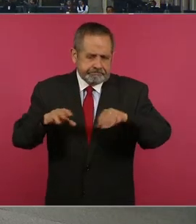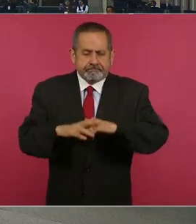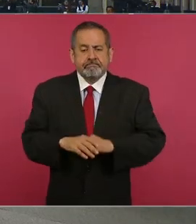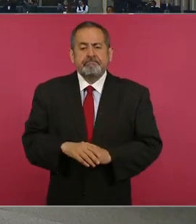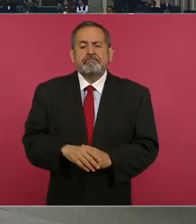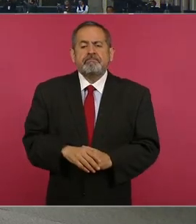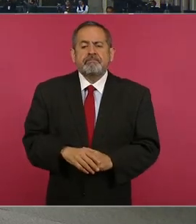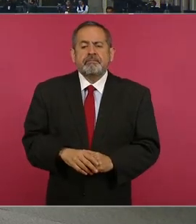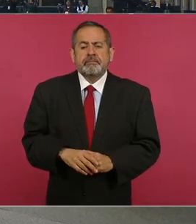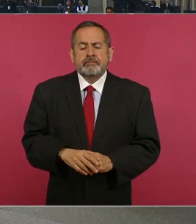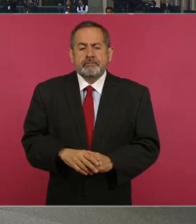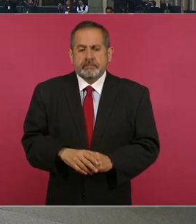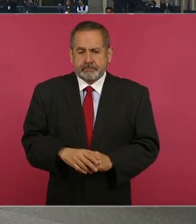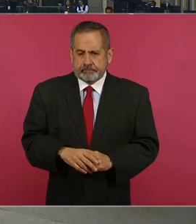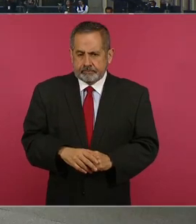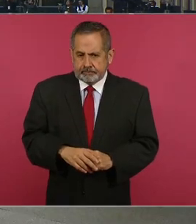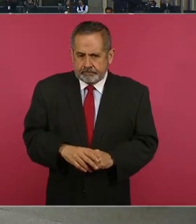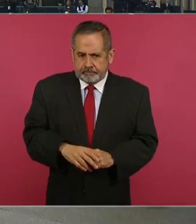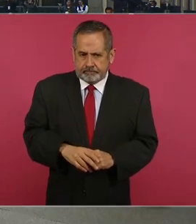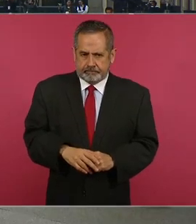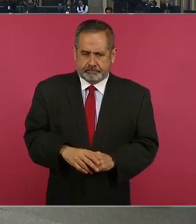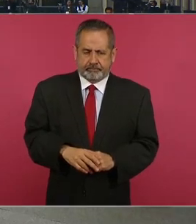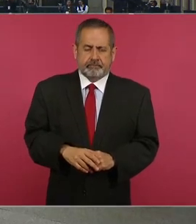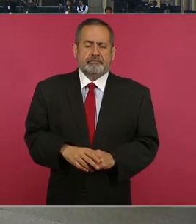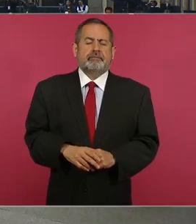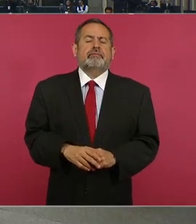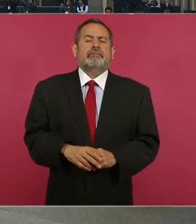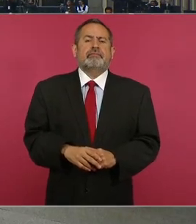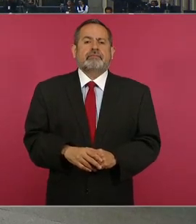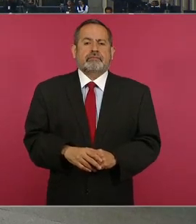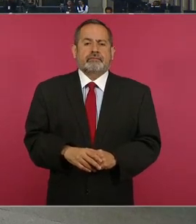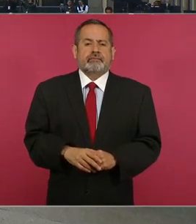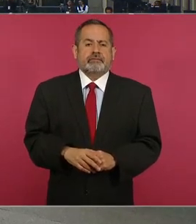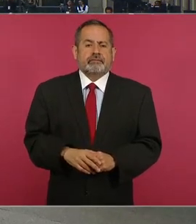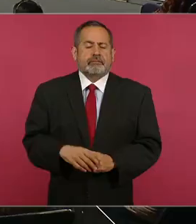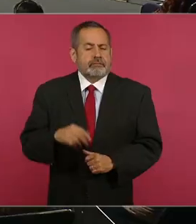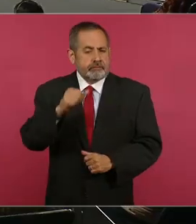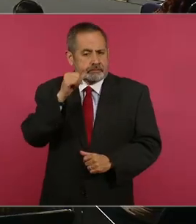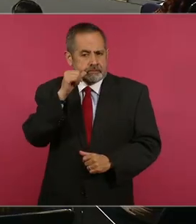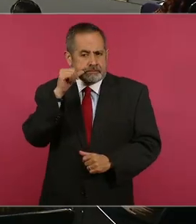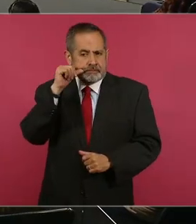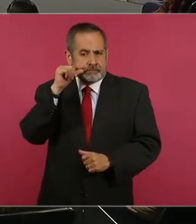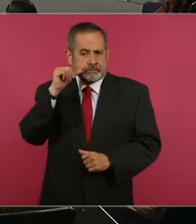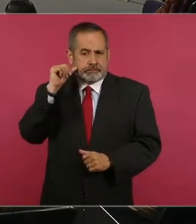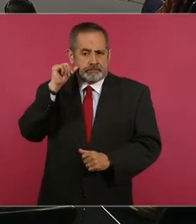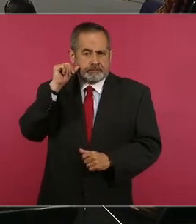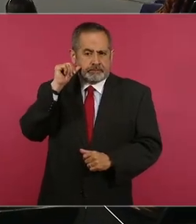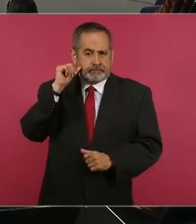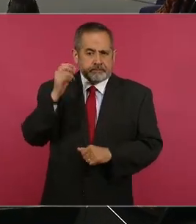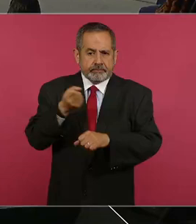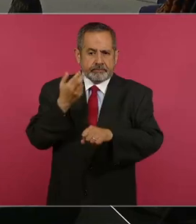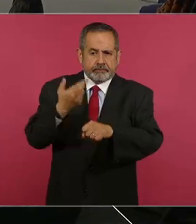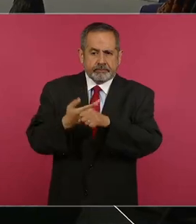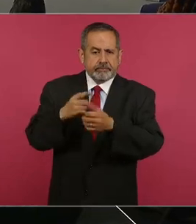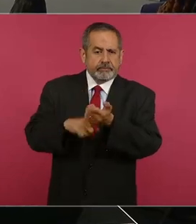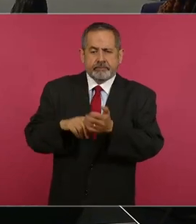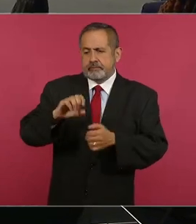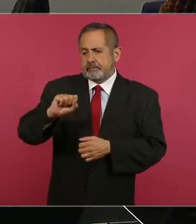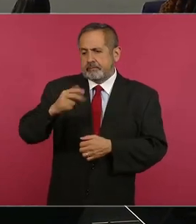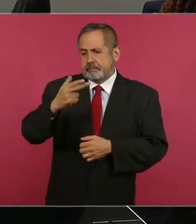los servidores públicos de la Secretaría de Hacienda.